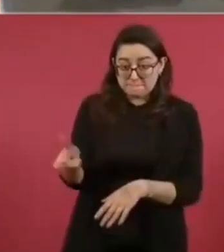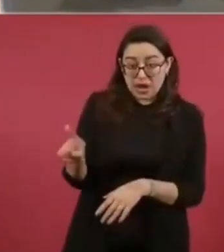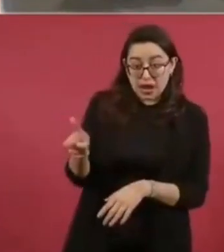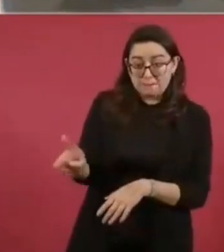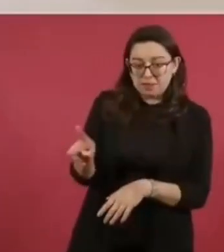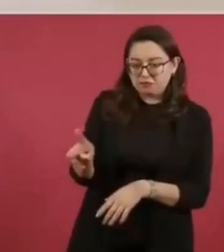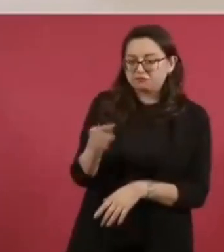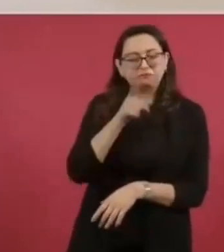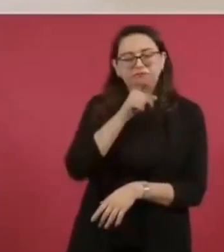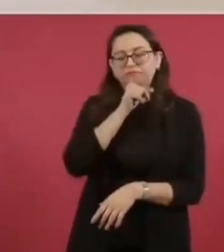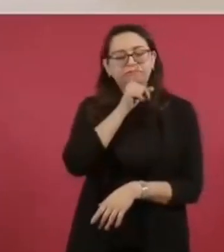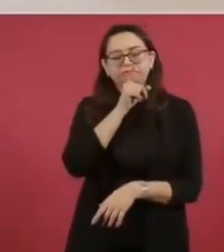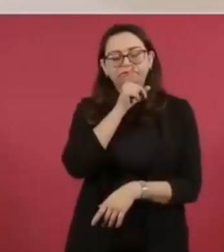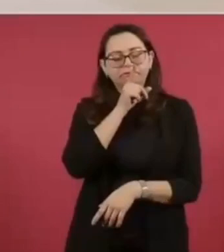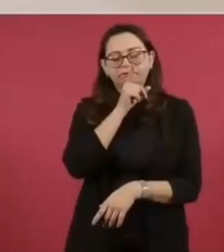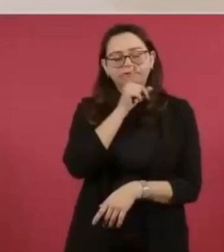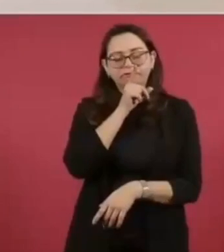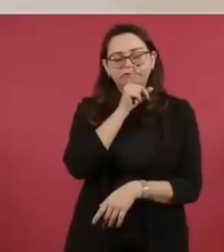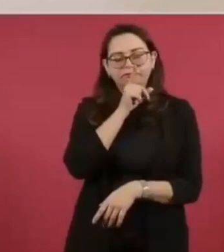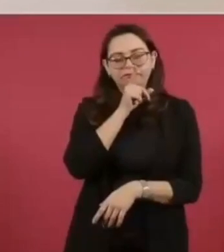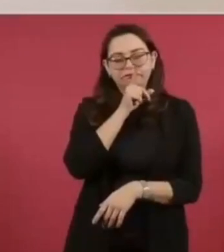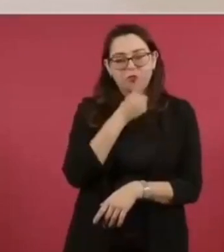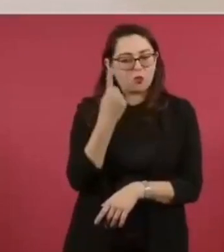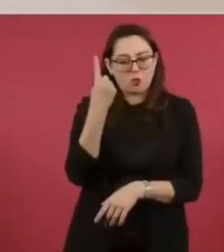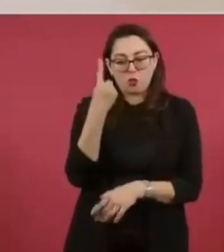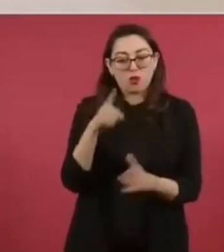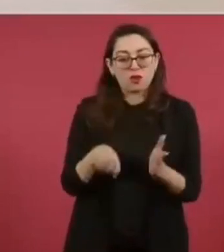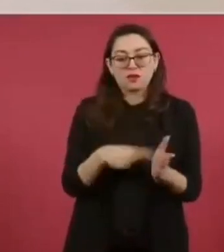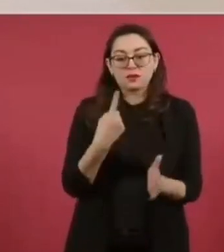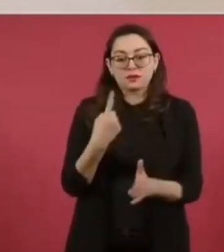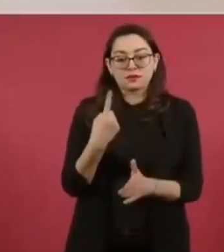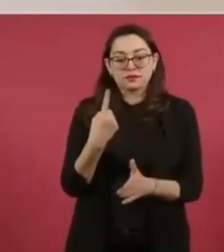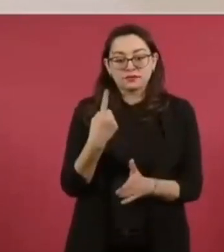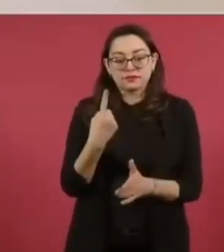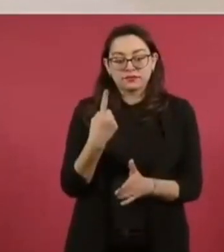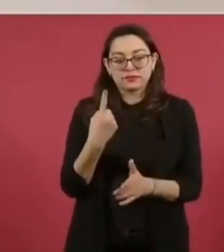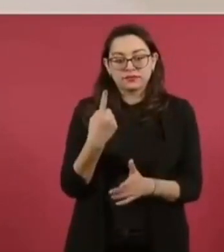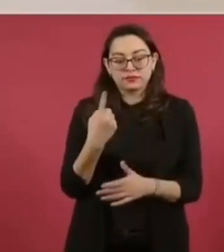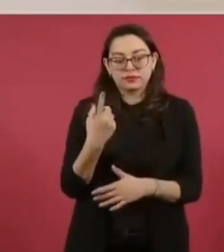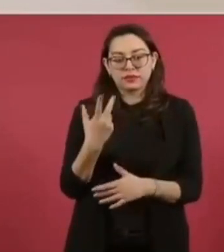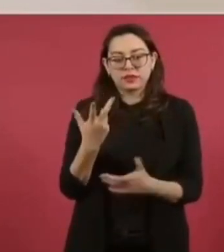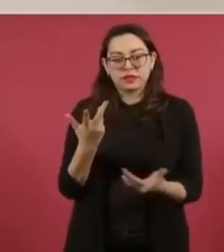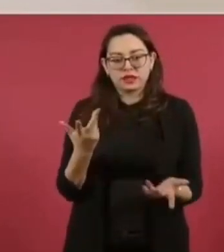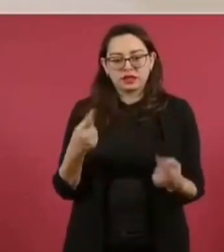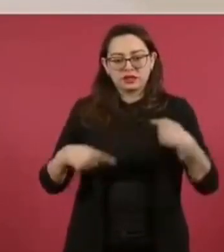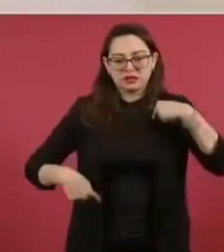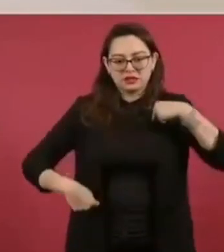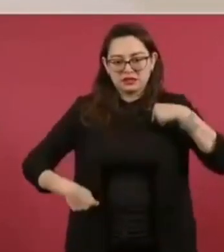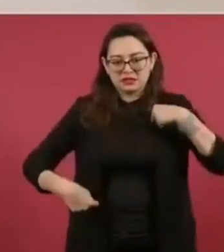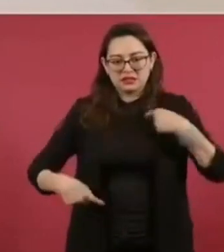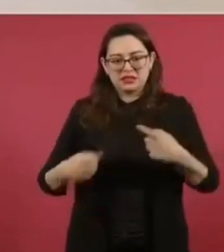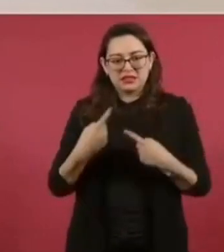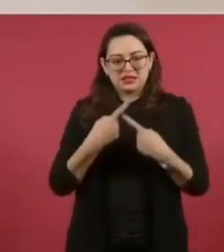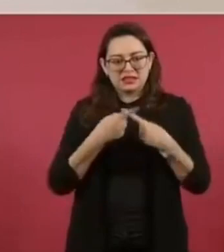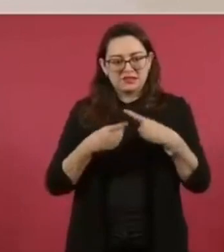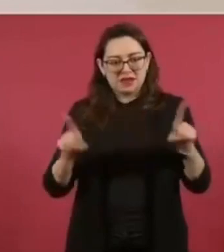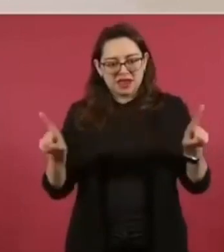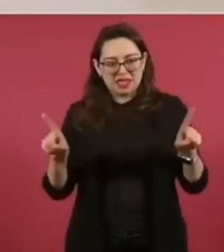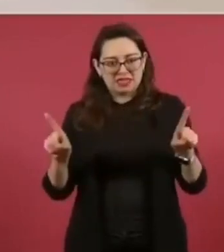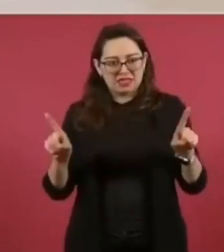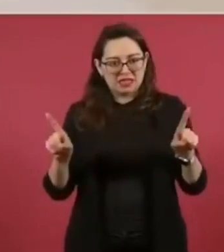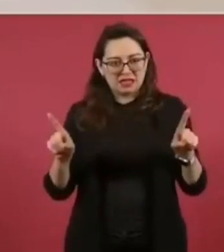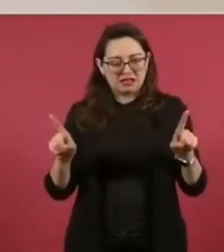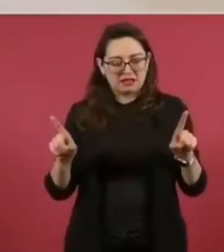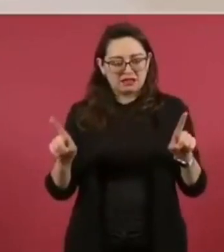creo que el otro disparo está en el abdomen o fue en el abdomen.